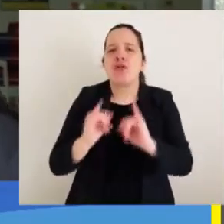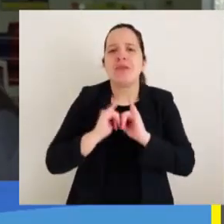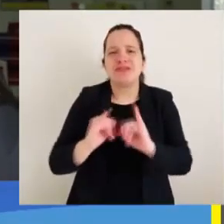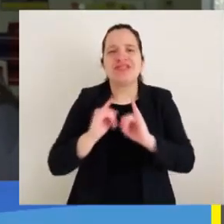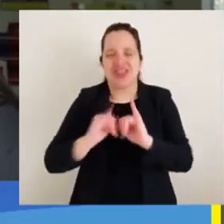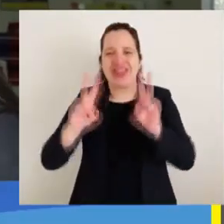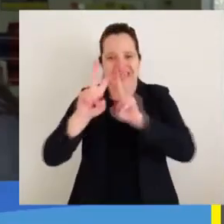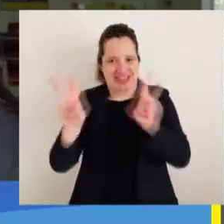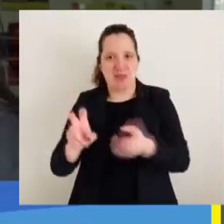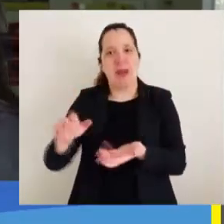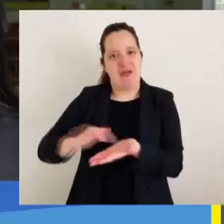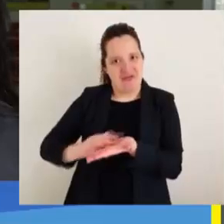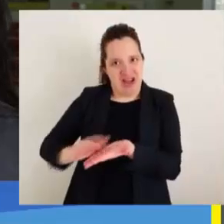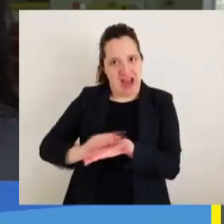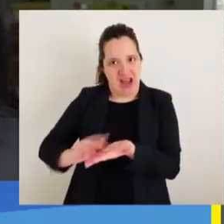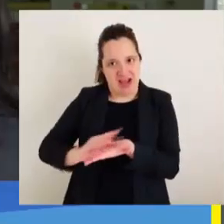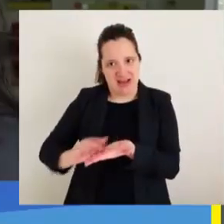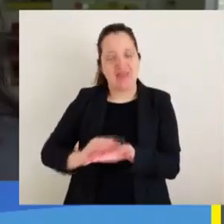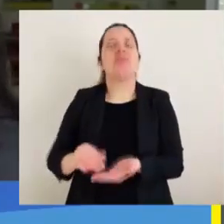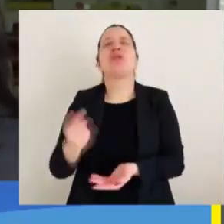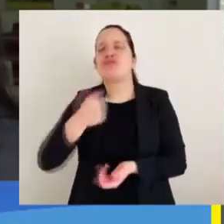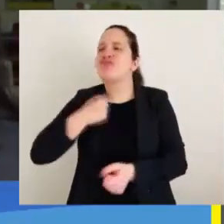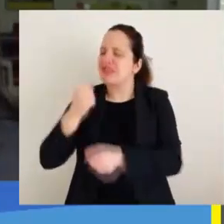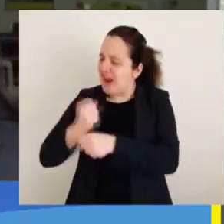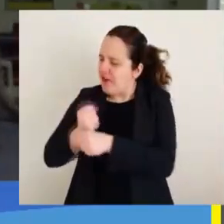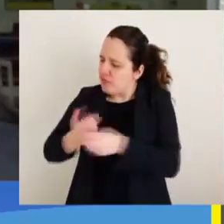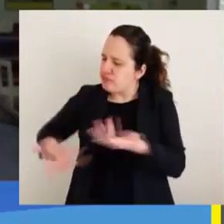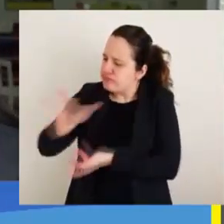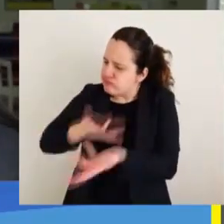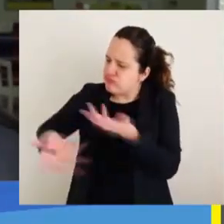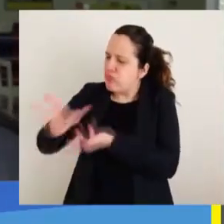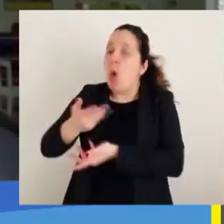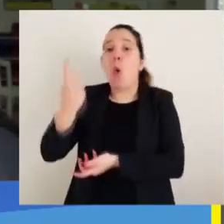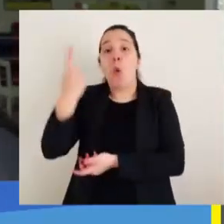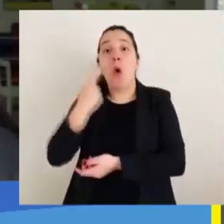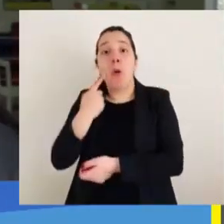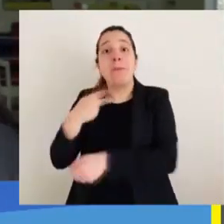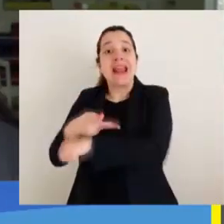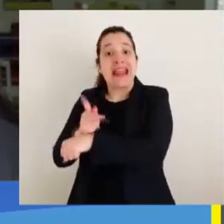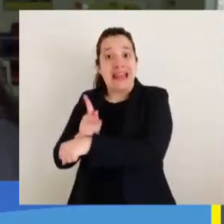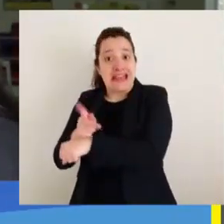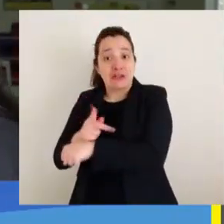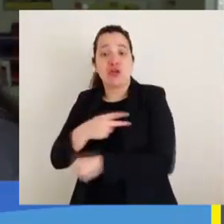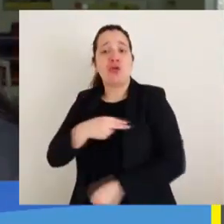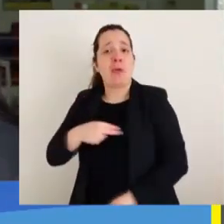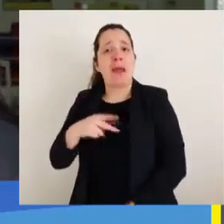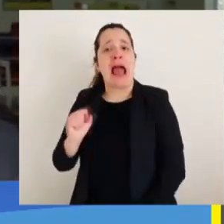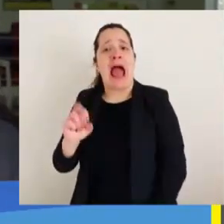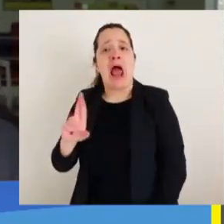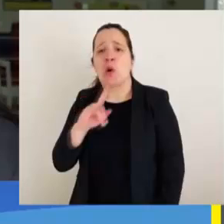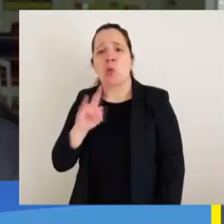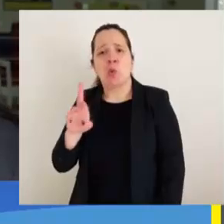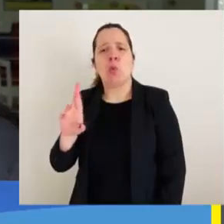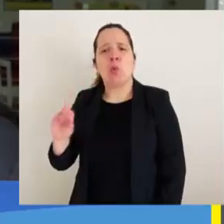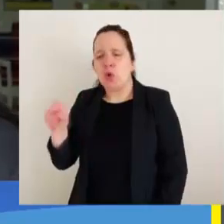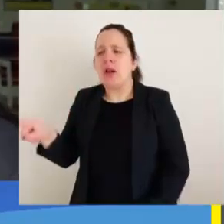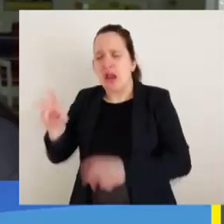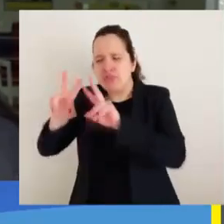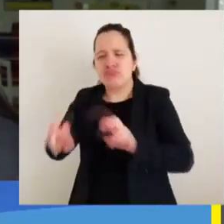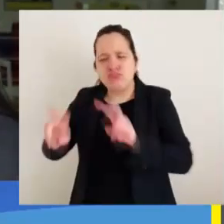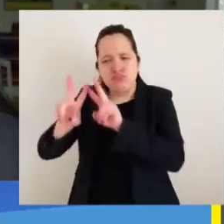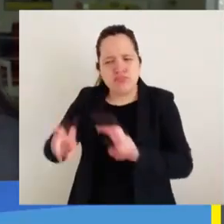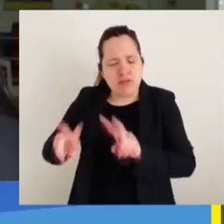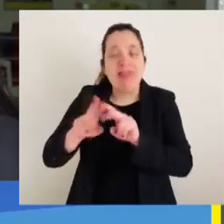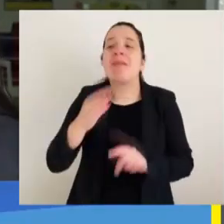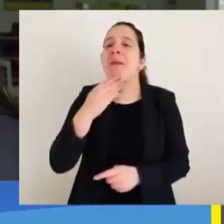relación al lenguaje braille. Entonces empezamos a trabajar con el equipo y un kinesiólogo, Arturo, él estuvo investigando y trabajando